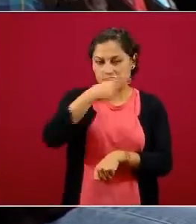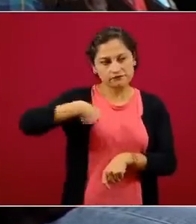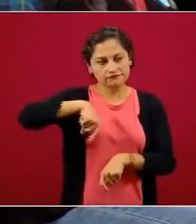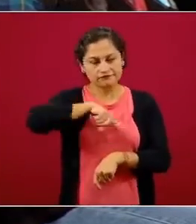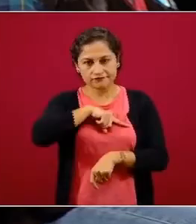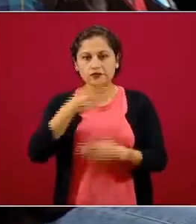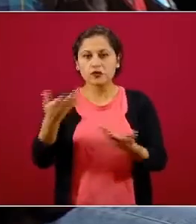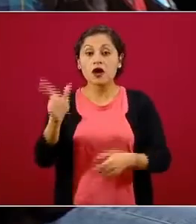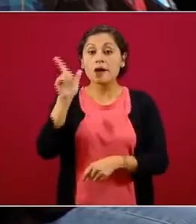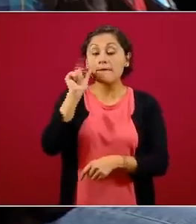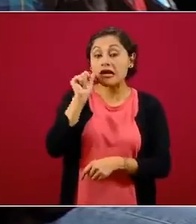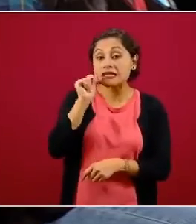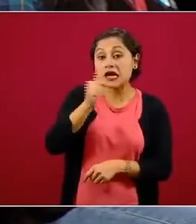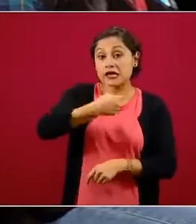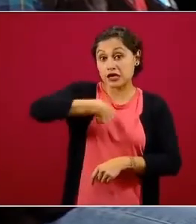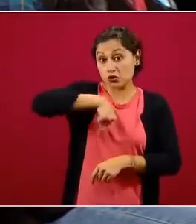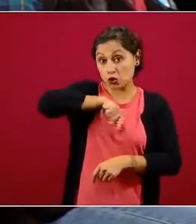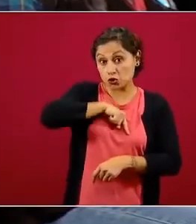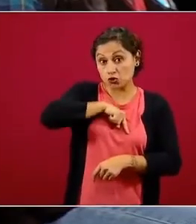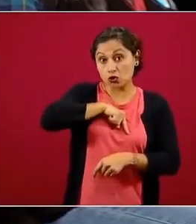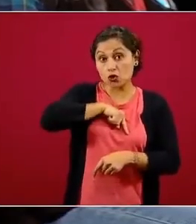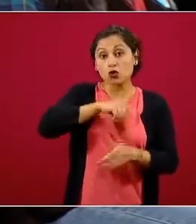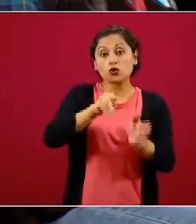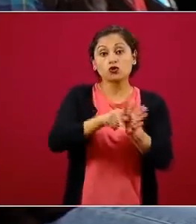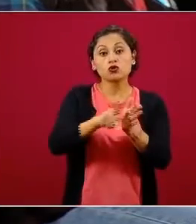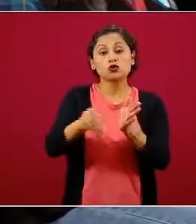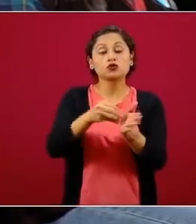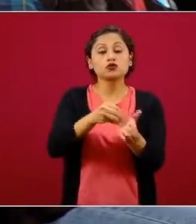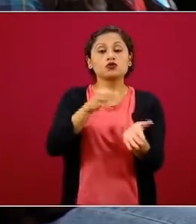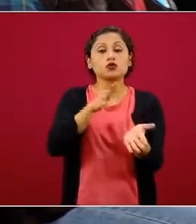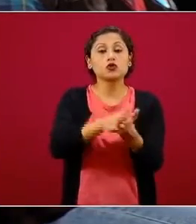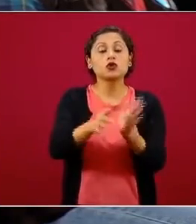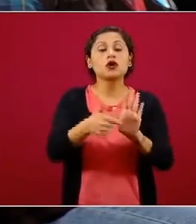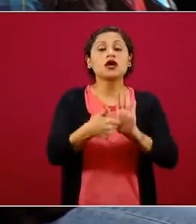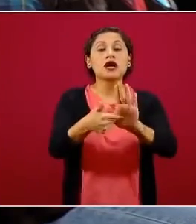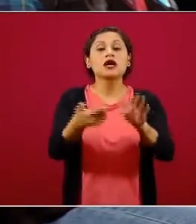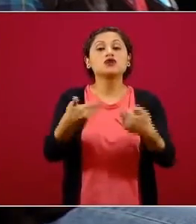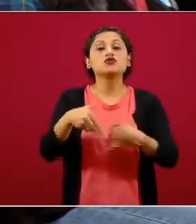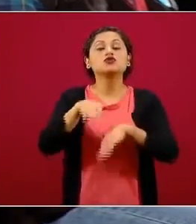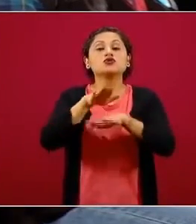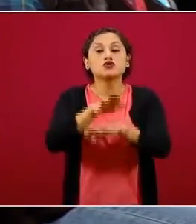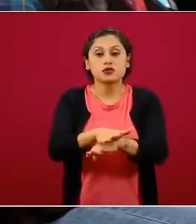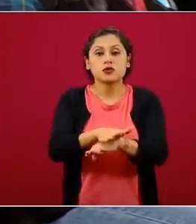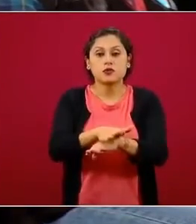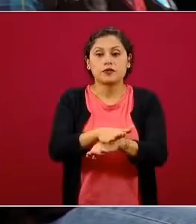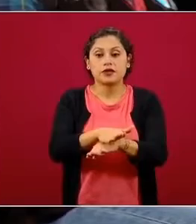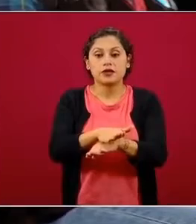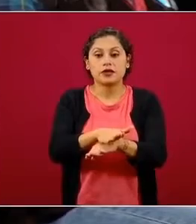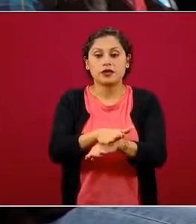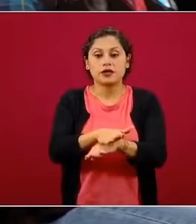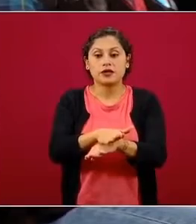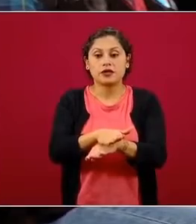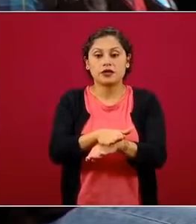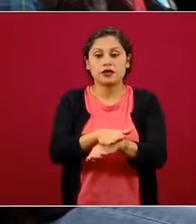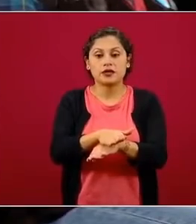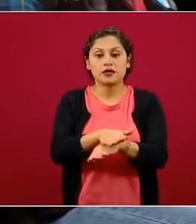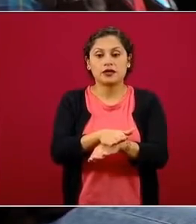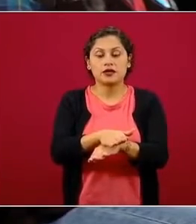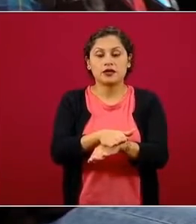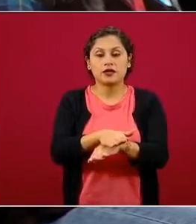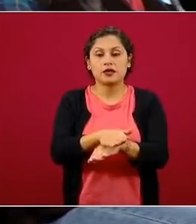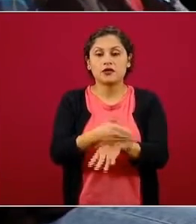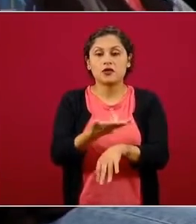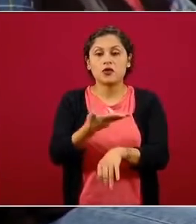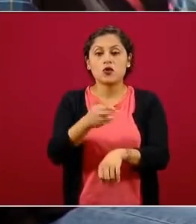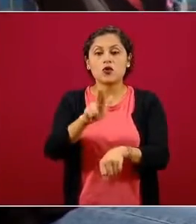publicar un reportaje sobre los consultorios adyacentes que han sido como la primera, como el primer